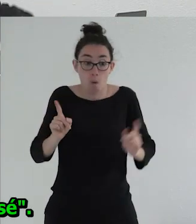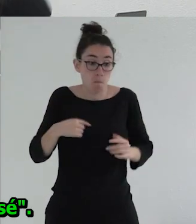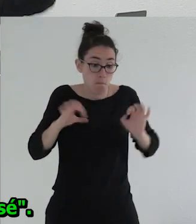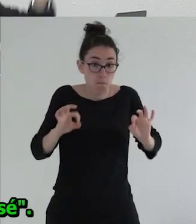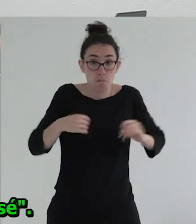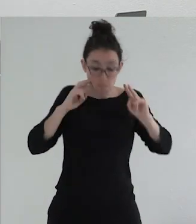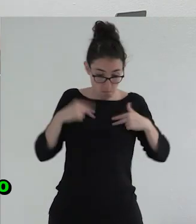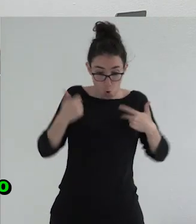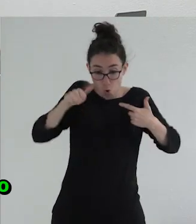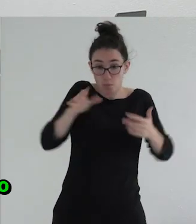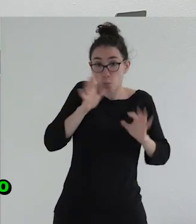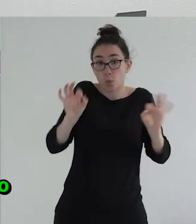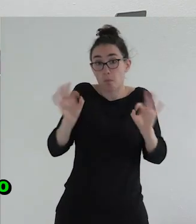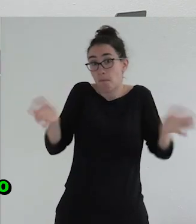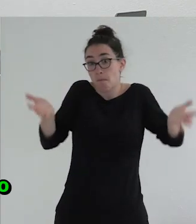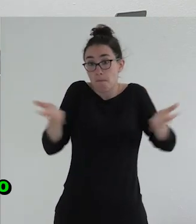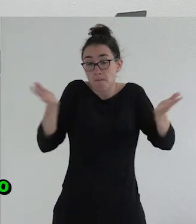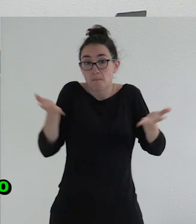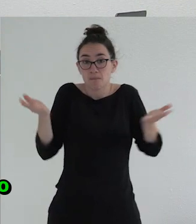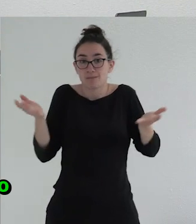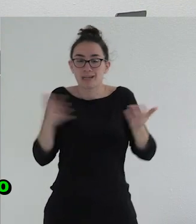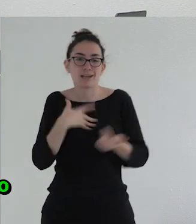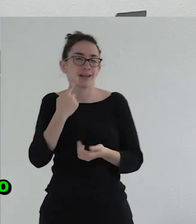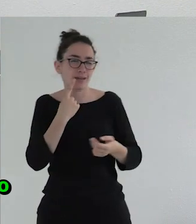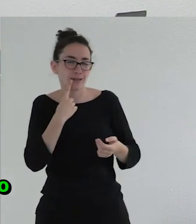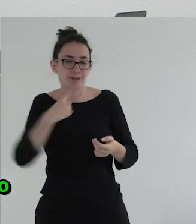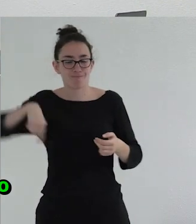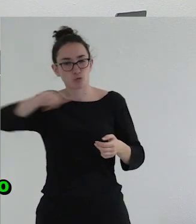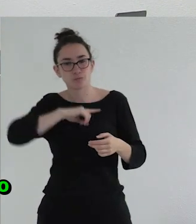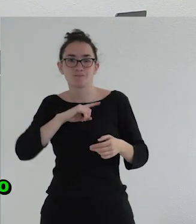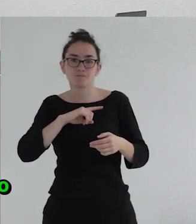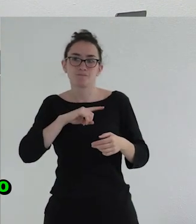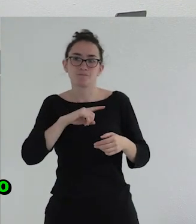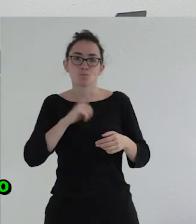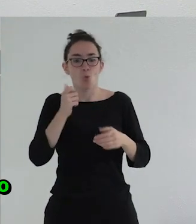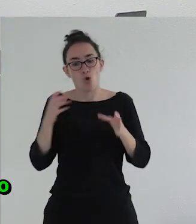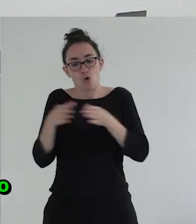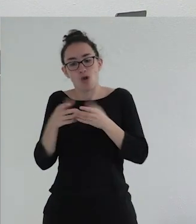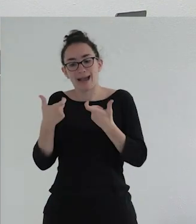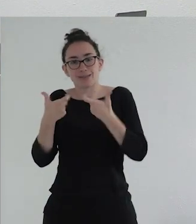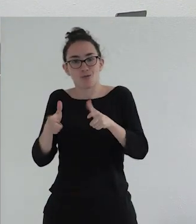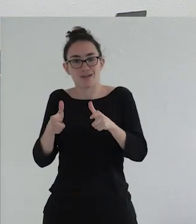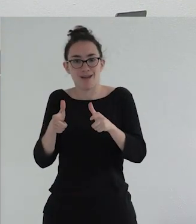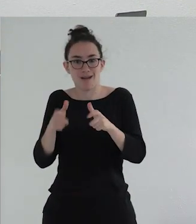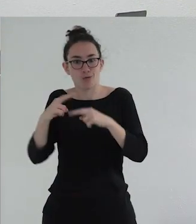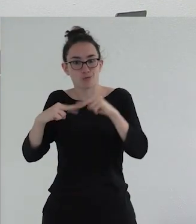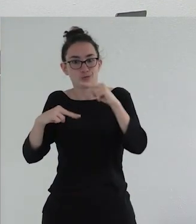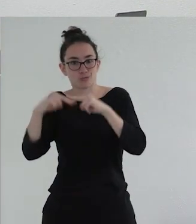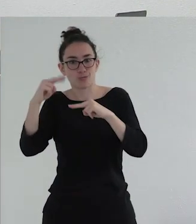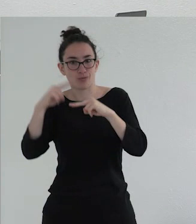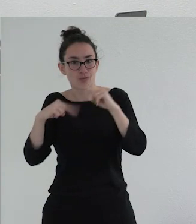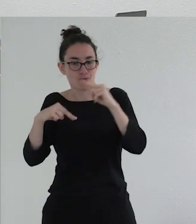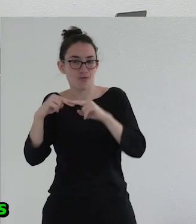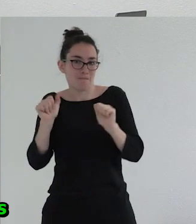yo lo sé y es decir que también estamos construyendo una categoría y esencializando una categoría que habría que ver si existe en